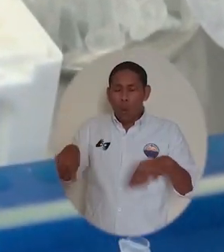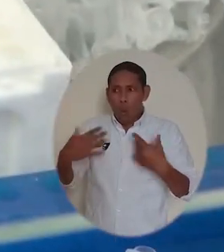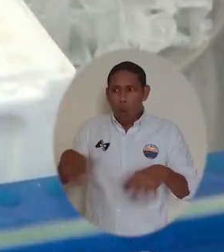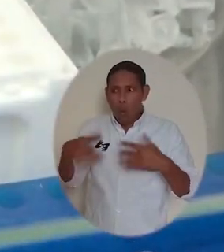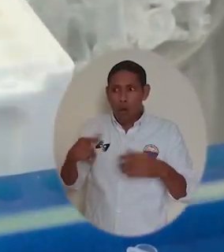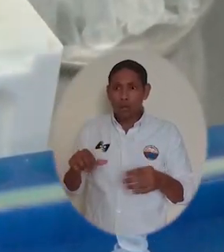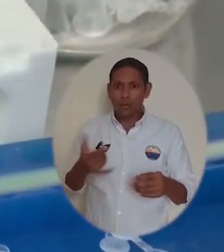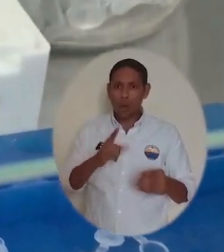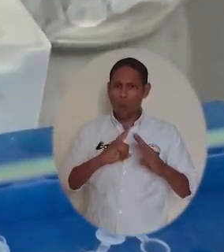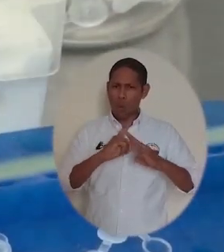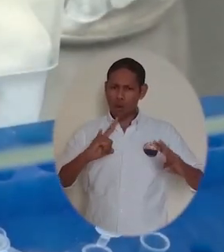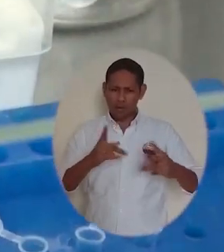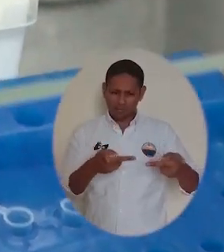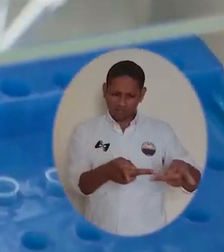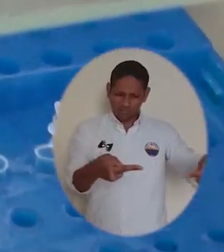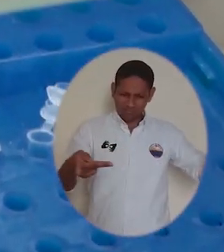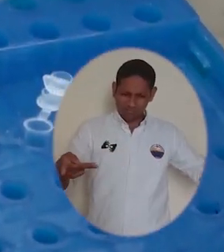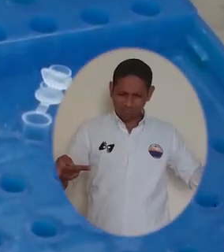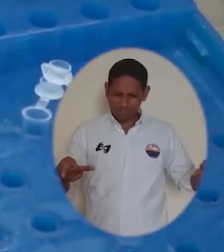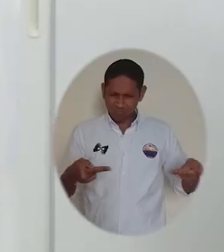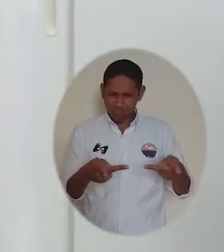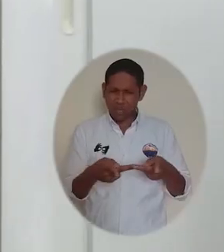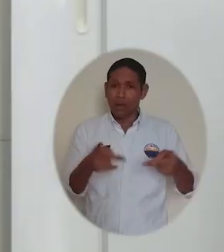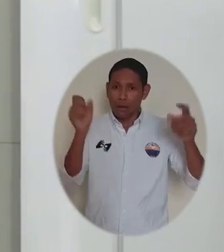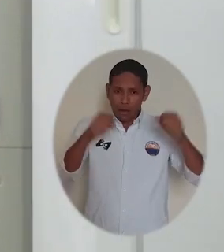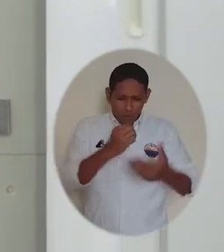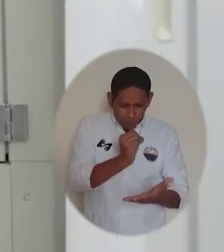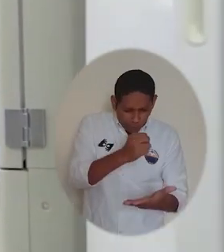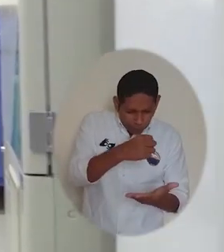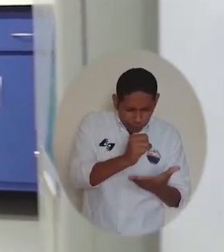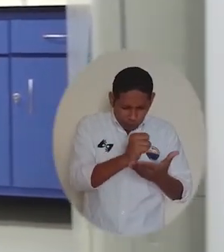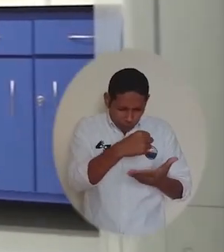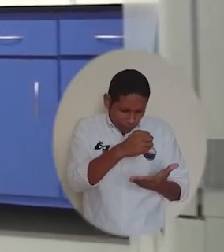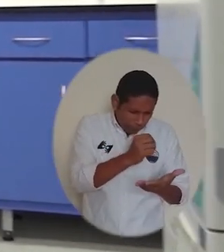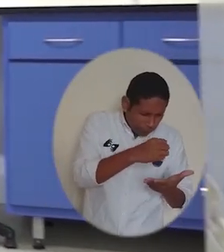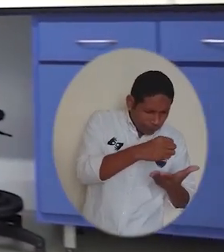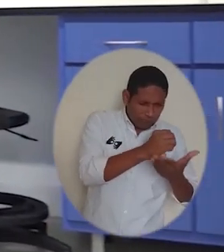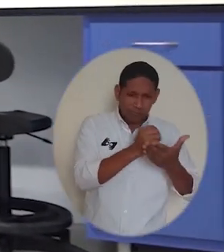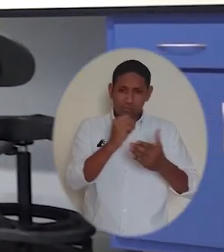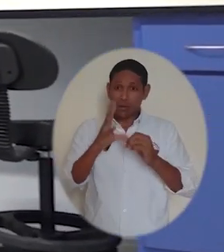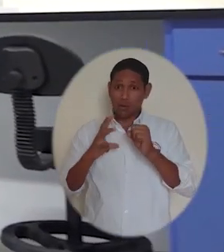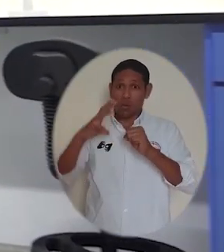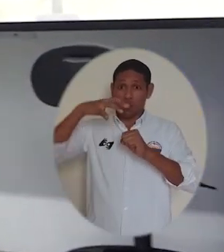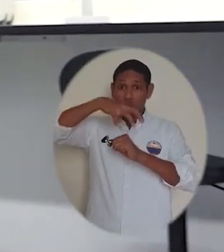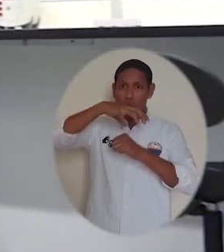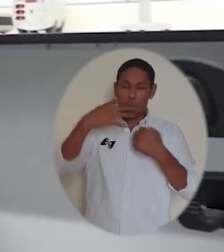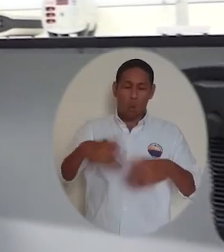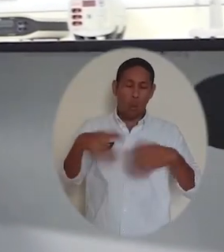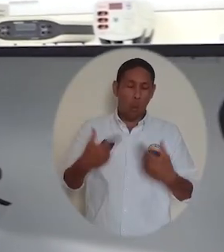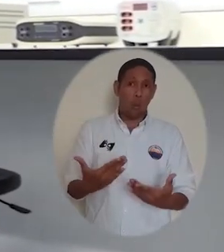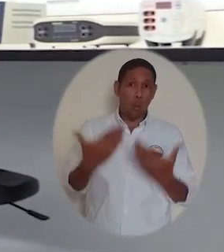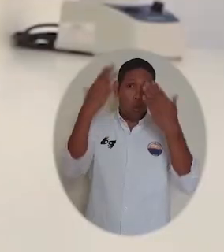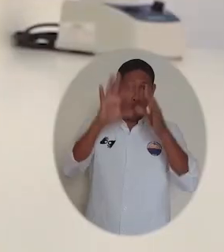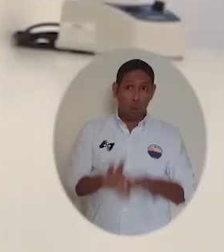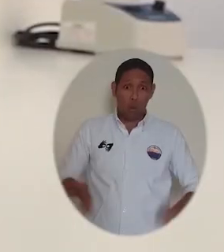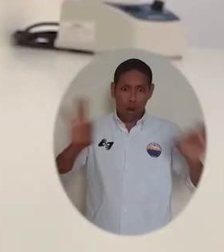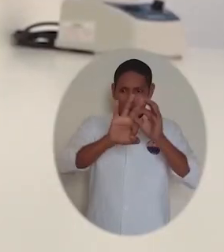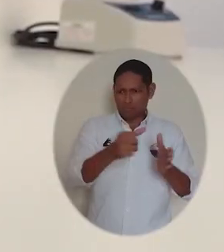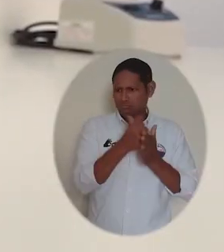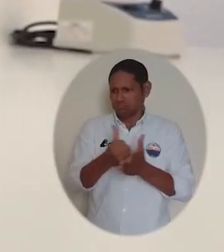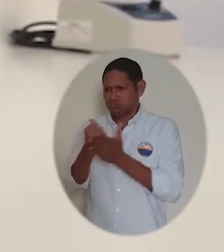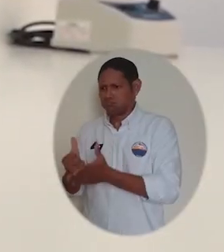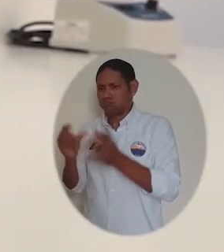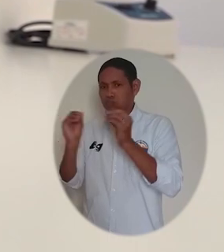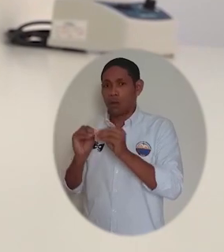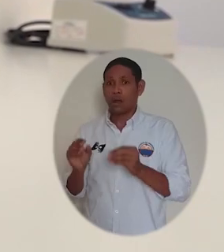Biología Molecular de la institución se convierte en una herramienta vital para el oportuno diagnóstico del virus del COVID-19, pero también